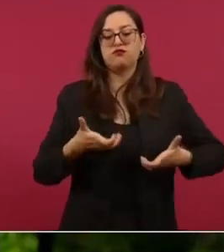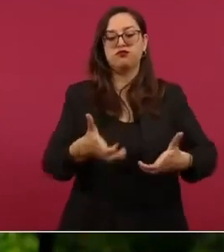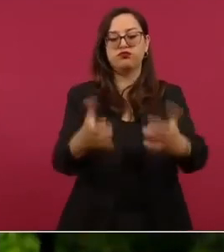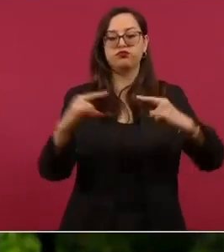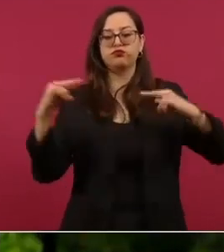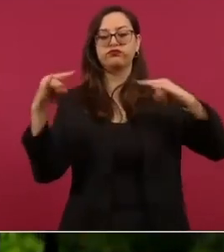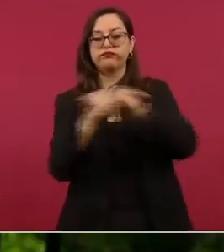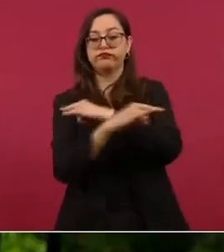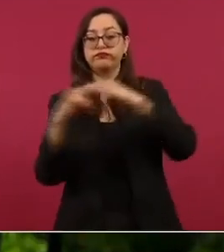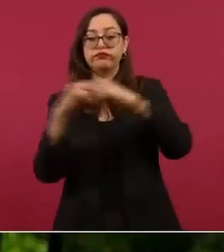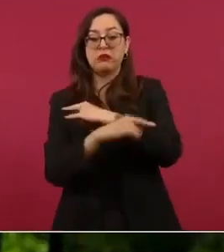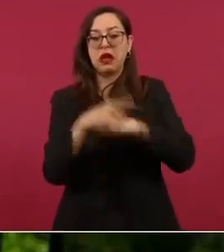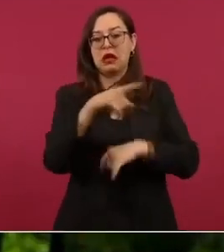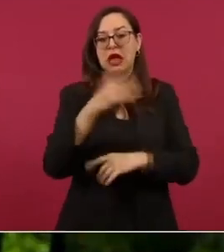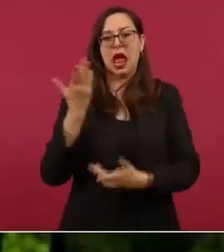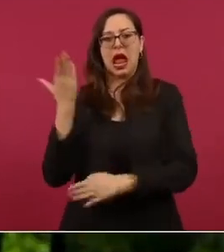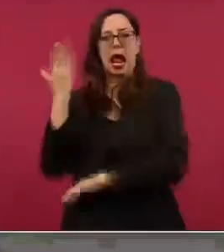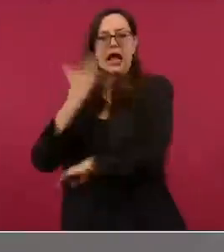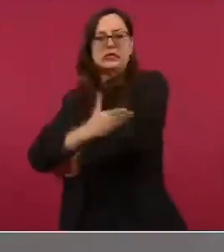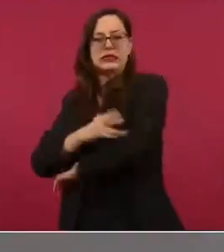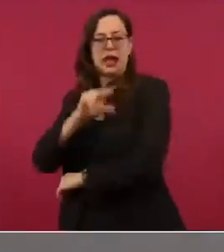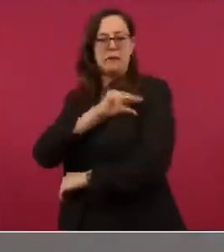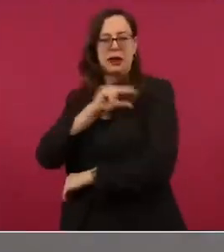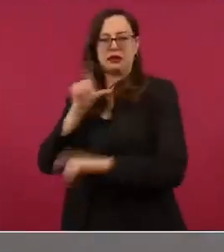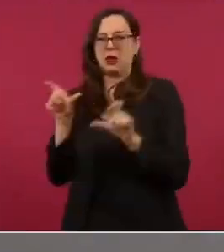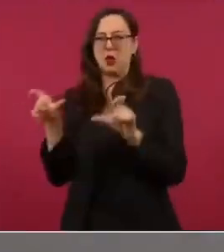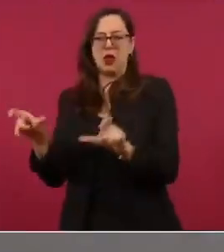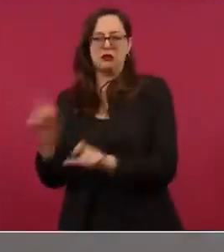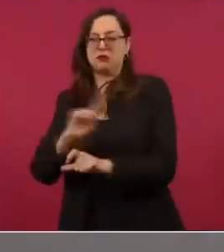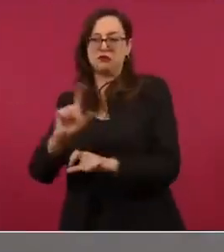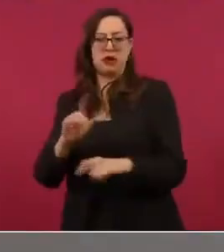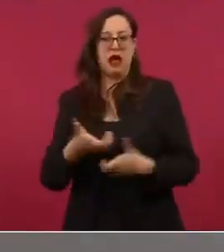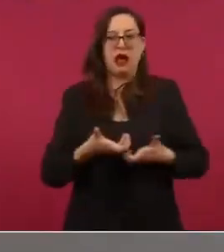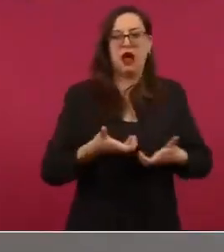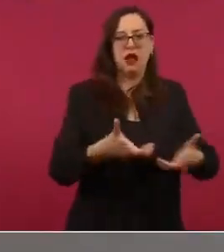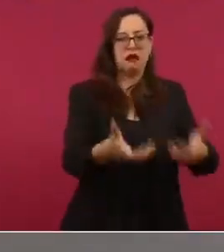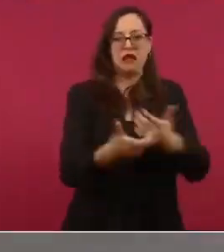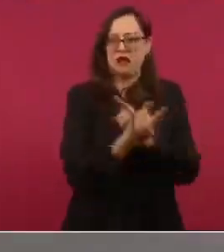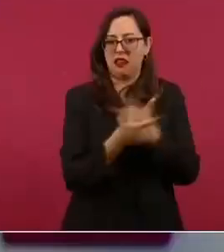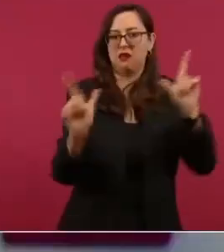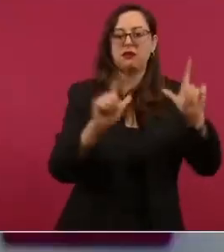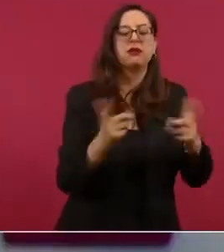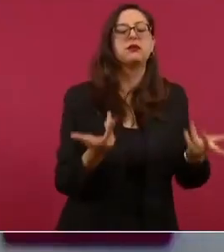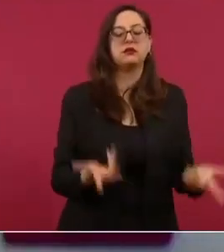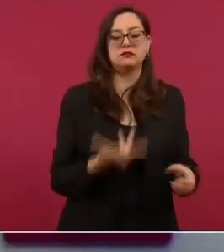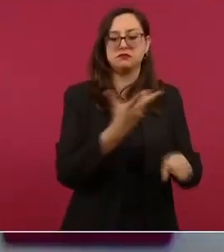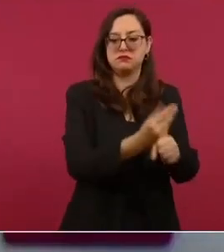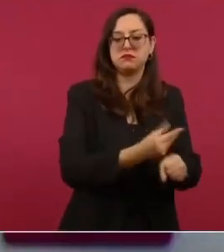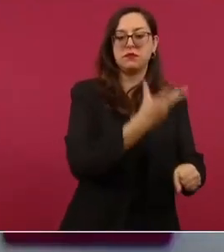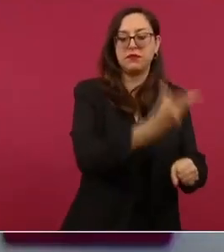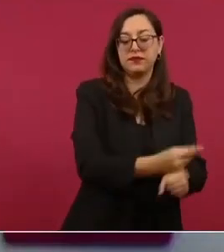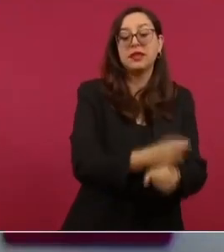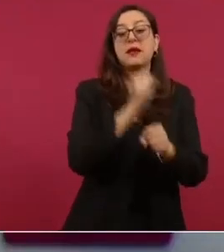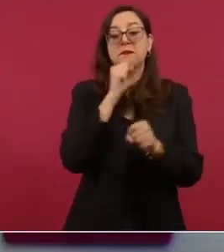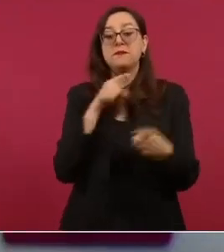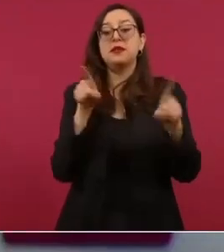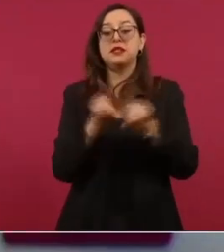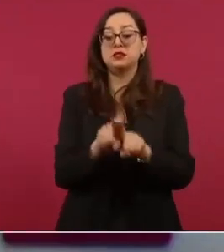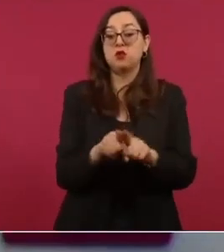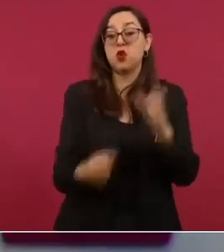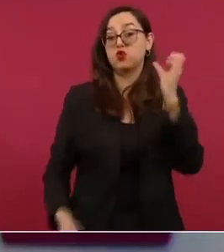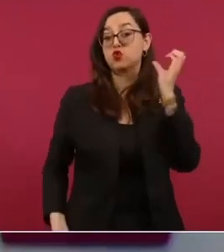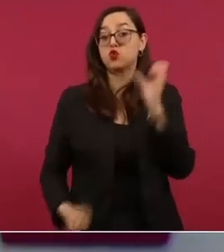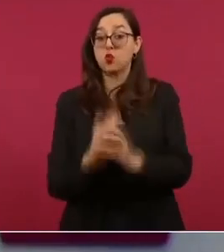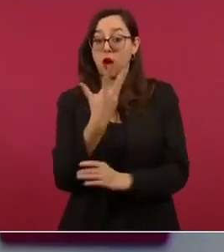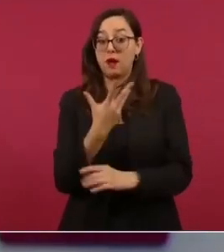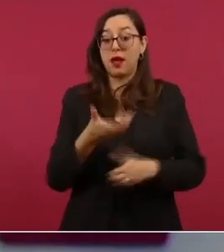todo libres se han terminado 522 kilómetros de carreteras nuevas